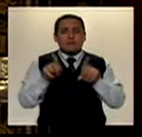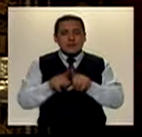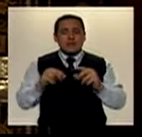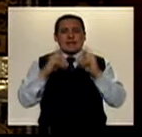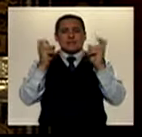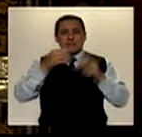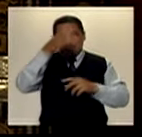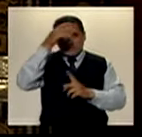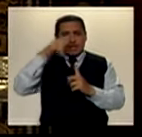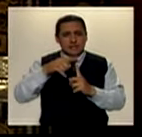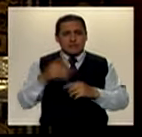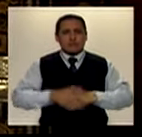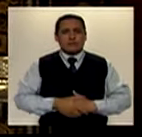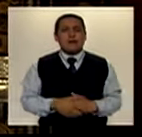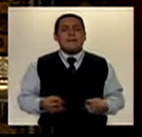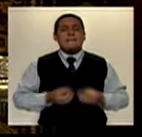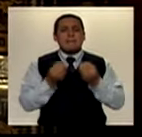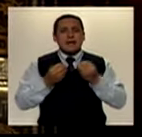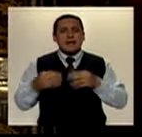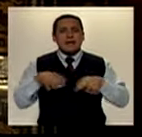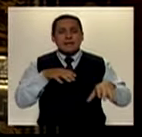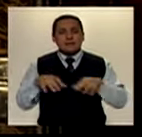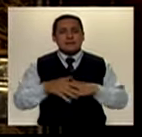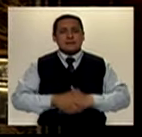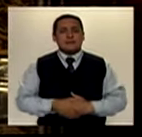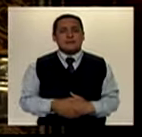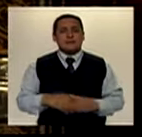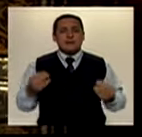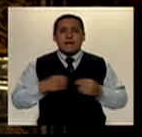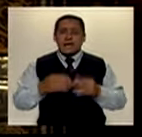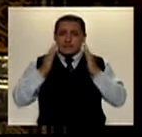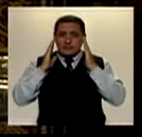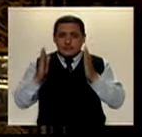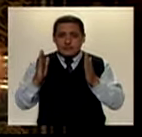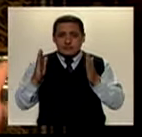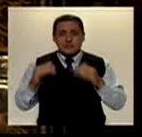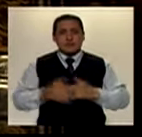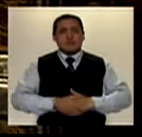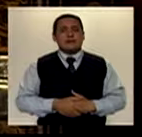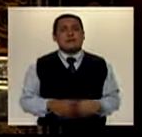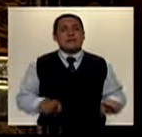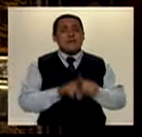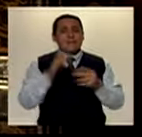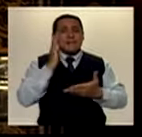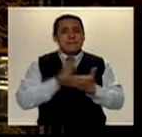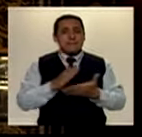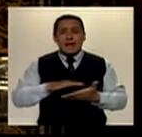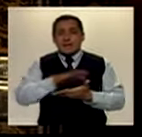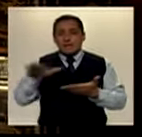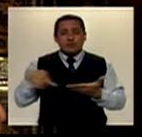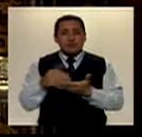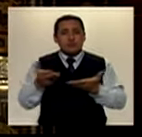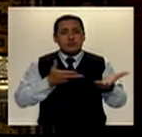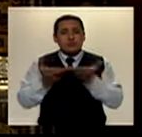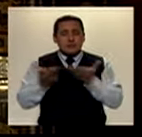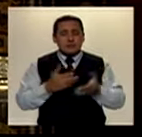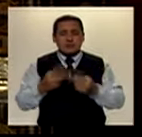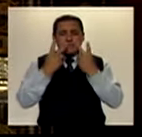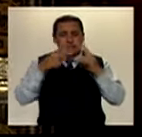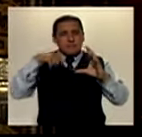en el ámbito técnico para ser escucha, para ser parte de nuestro servicio de